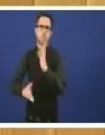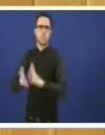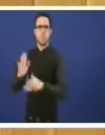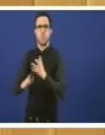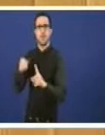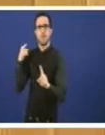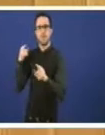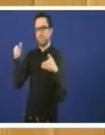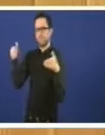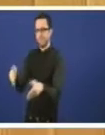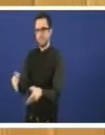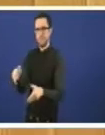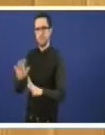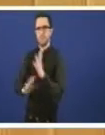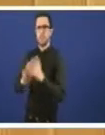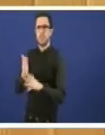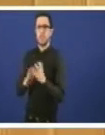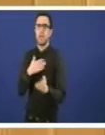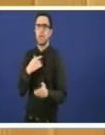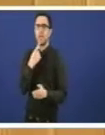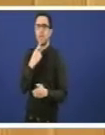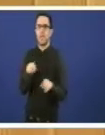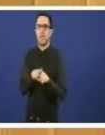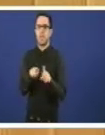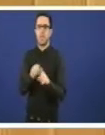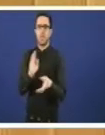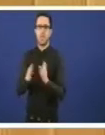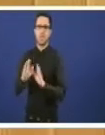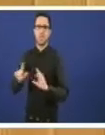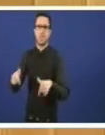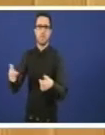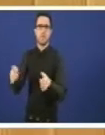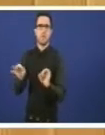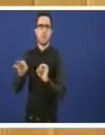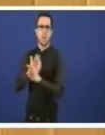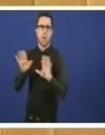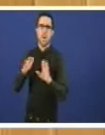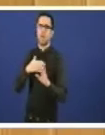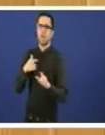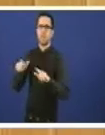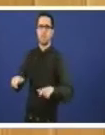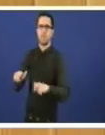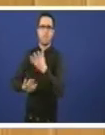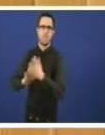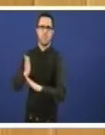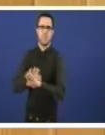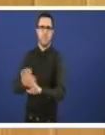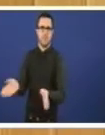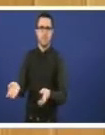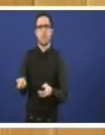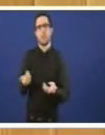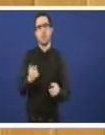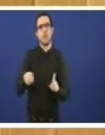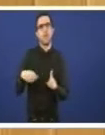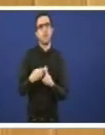invirte a xerarquía de tratamento de residuos establecido. Por moito, que o señor Varela e o señor conselleiro de Medio